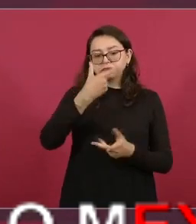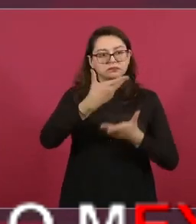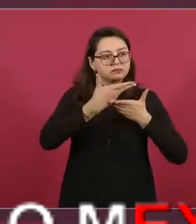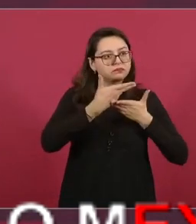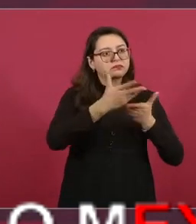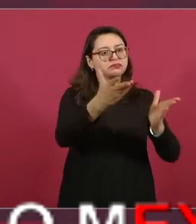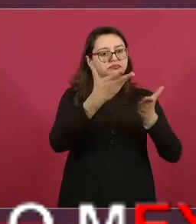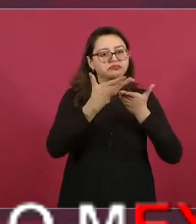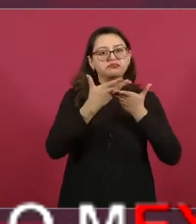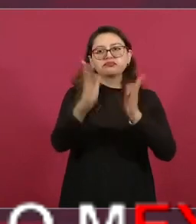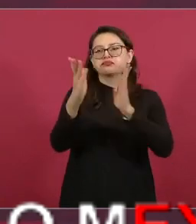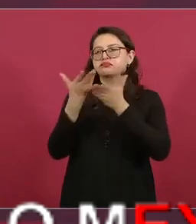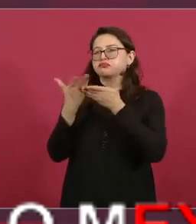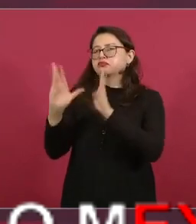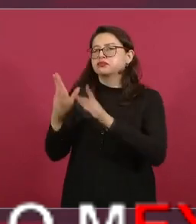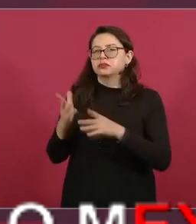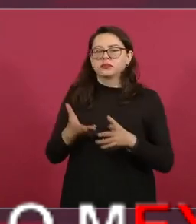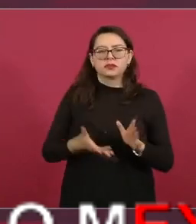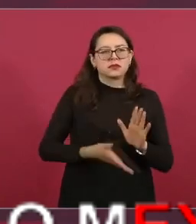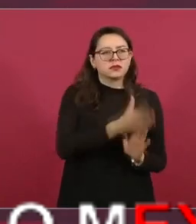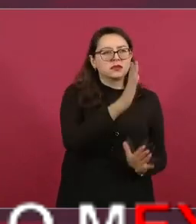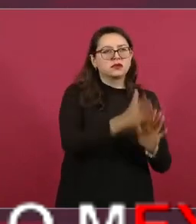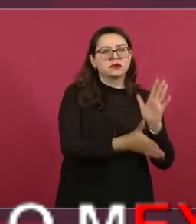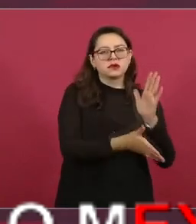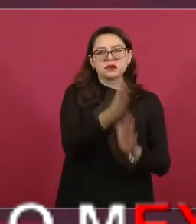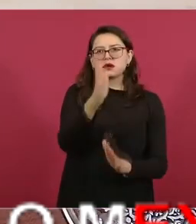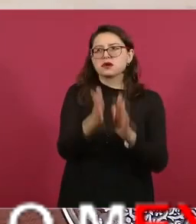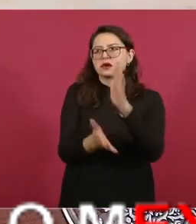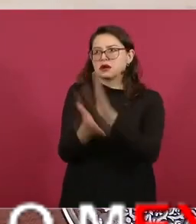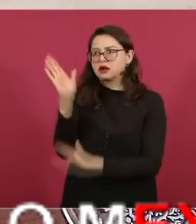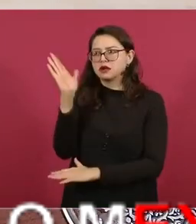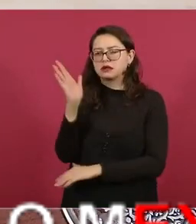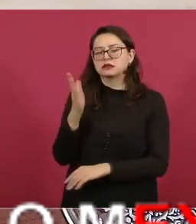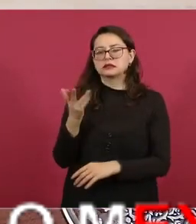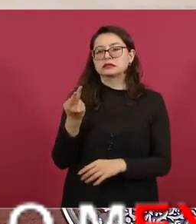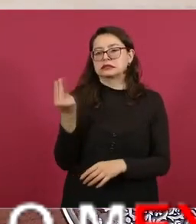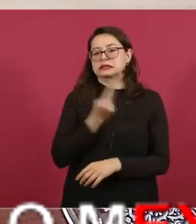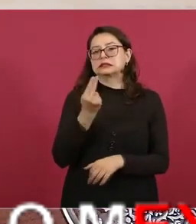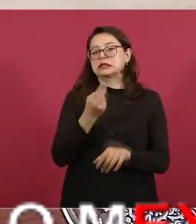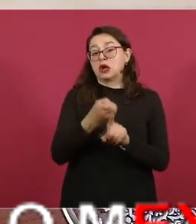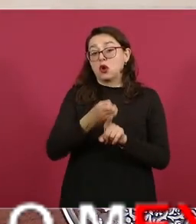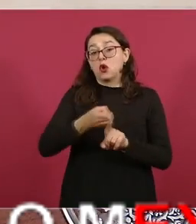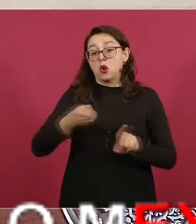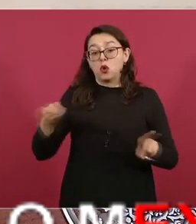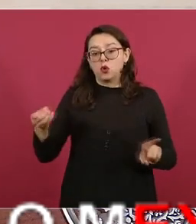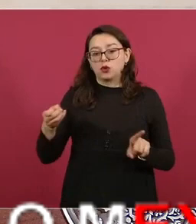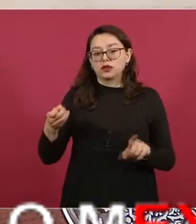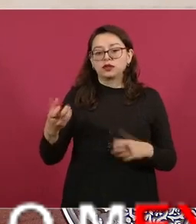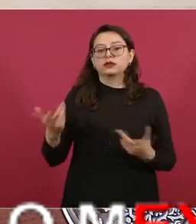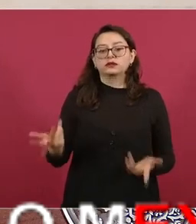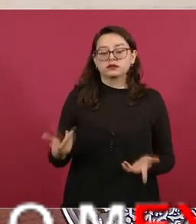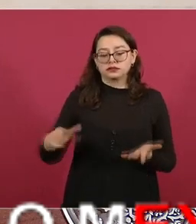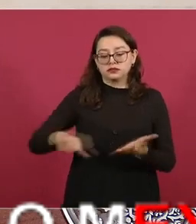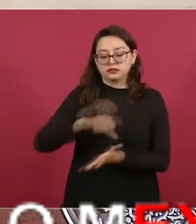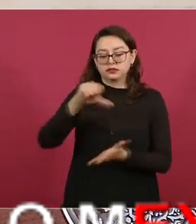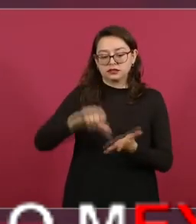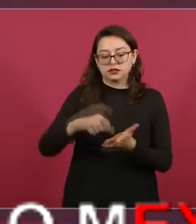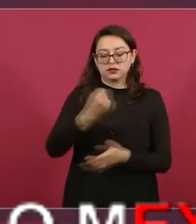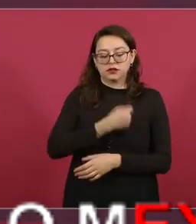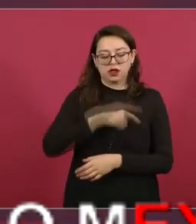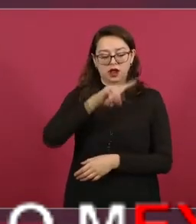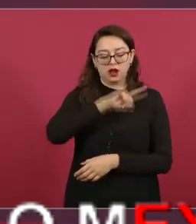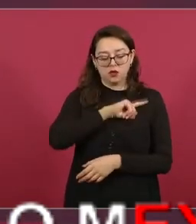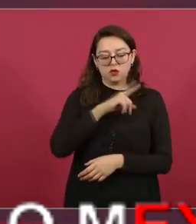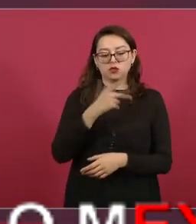único para llevar los medicamentos a los centros de salud y a los hospitales